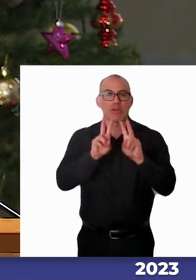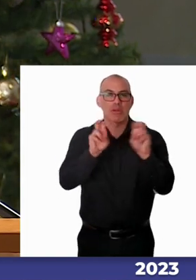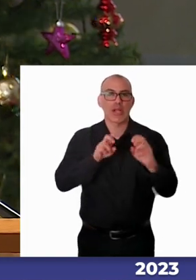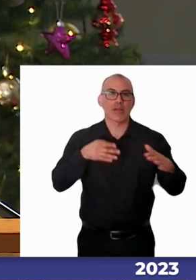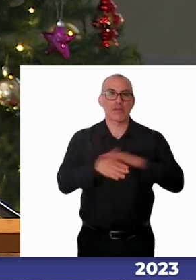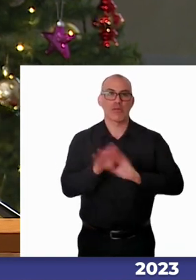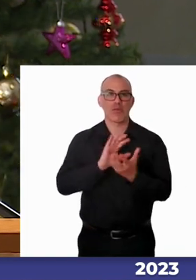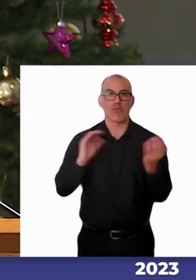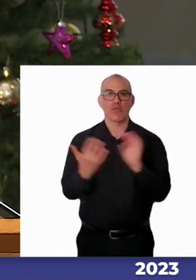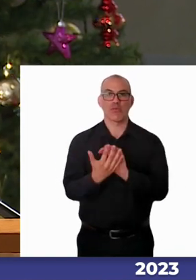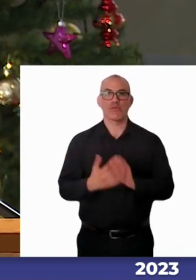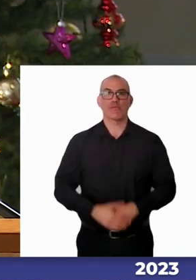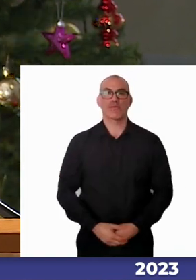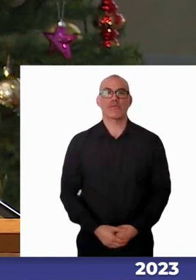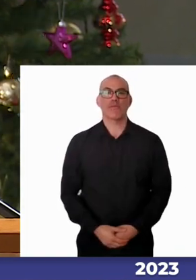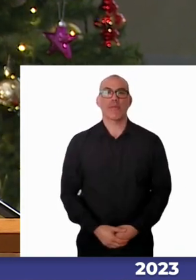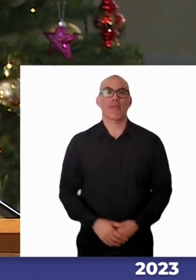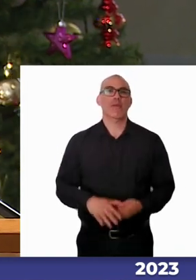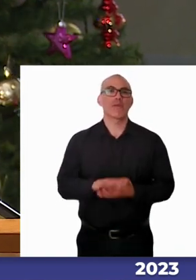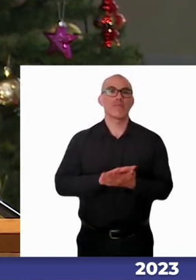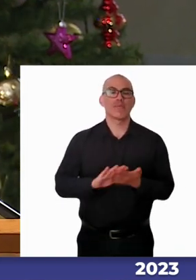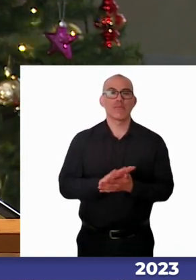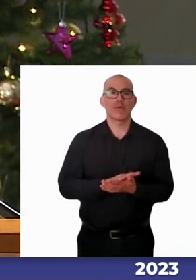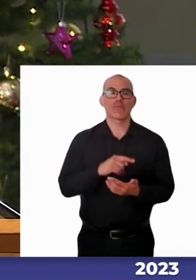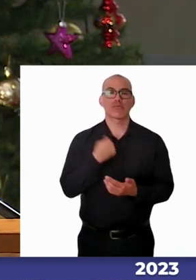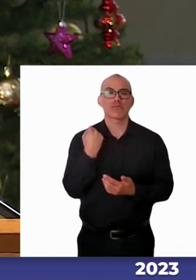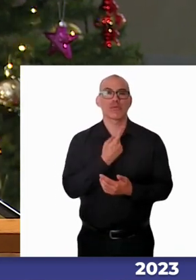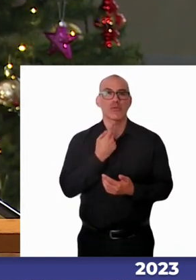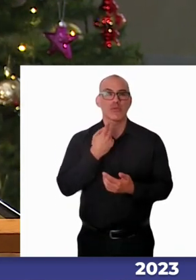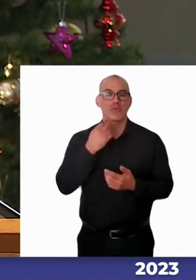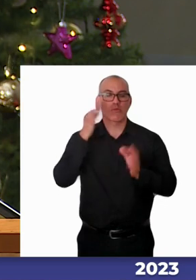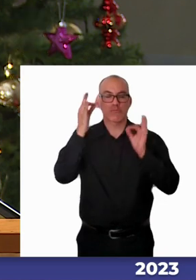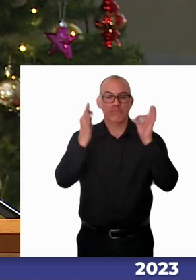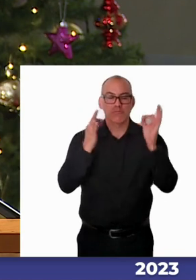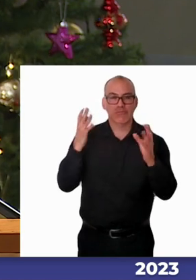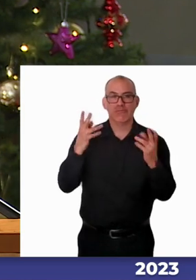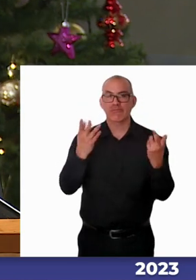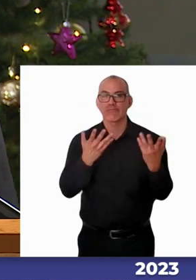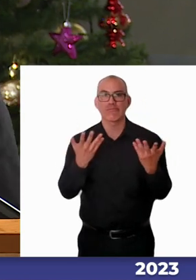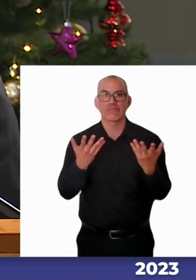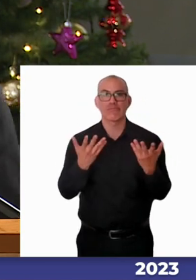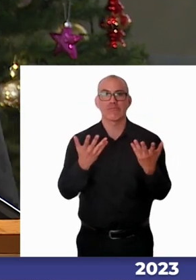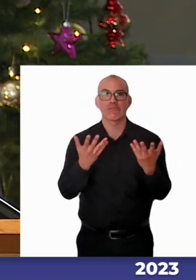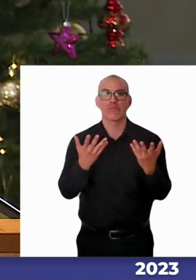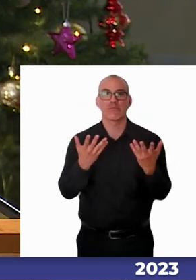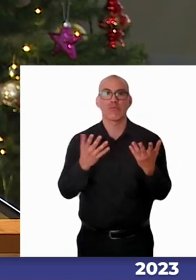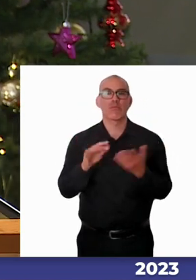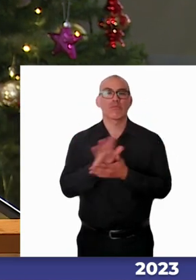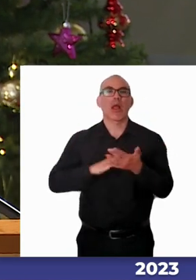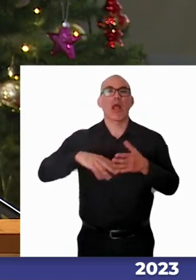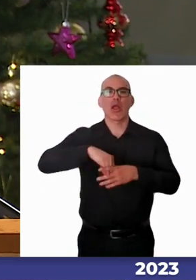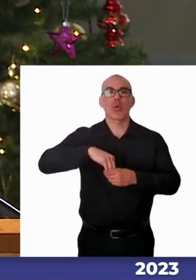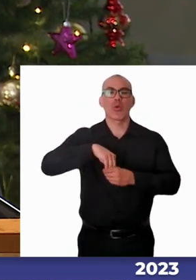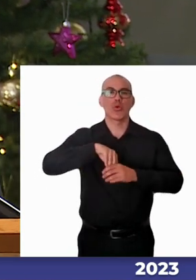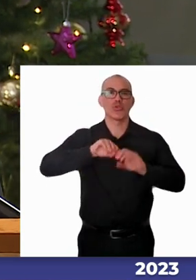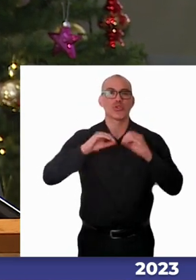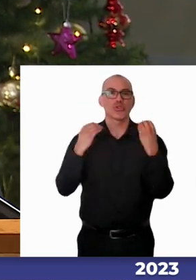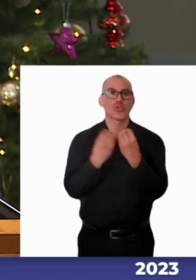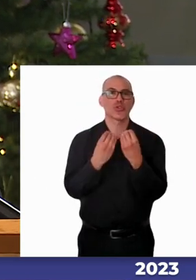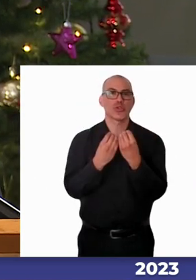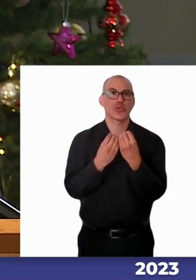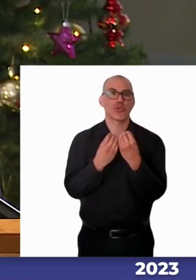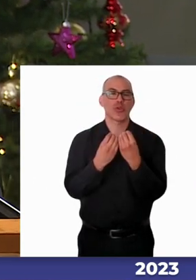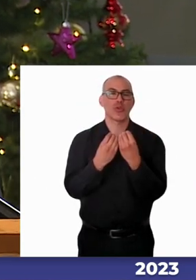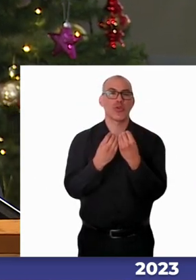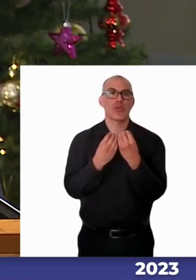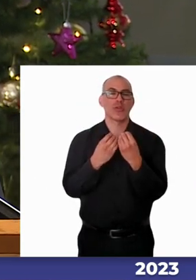Si aterrizamos la línea donde el número cero fuera la exclusión total y el número diez la plena inclusión,